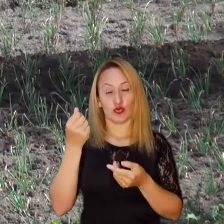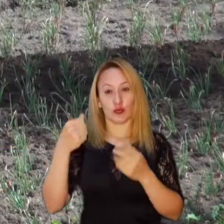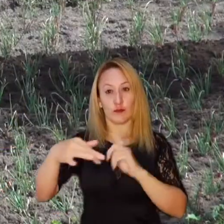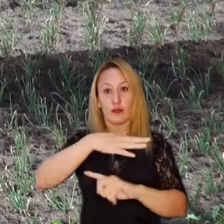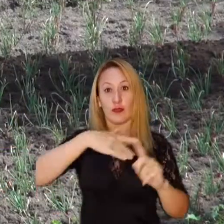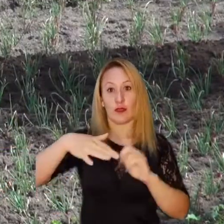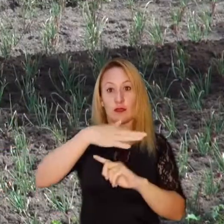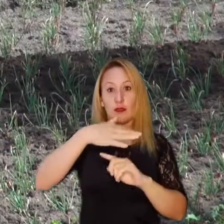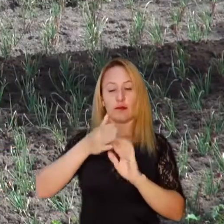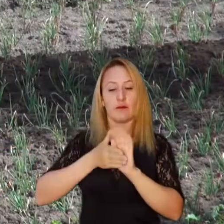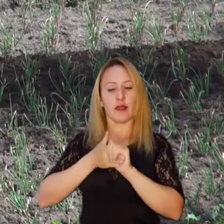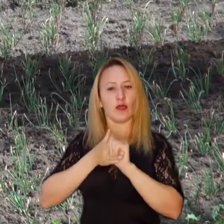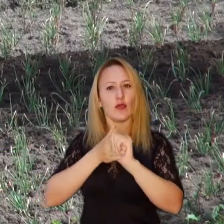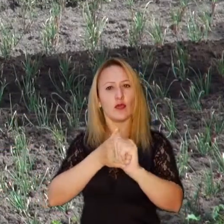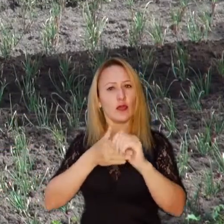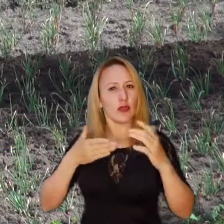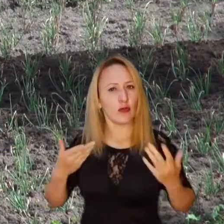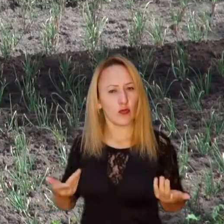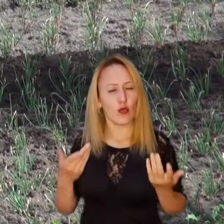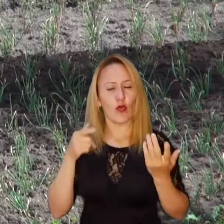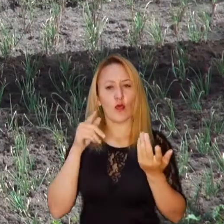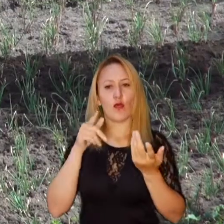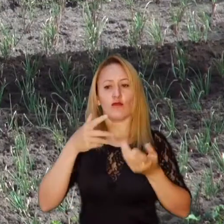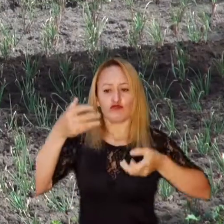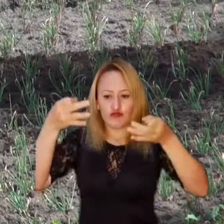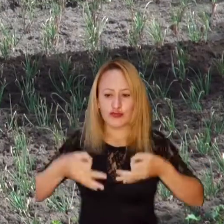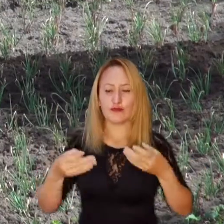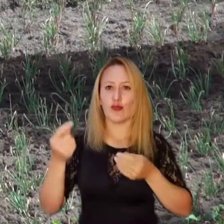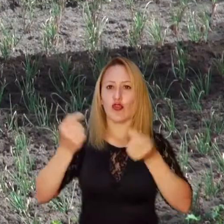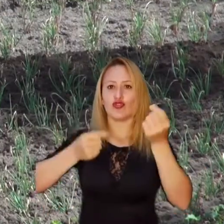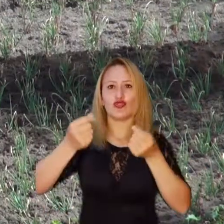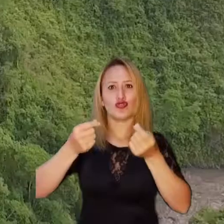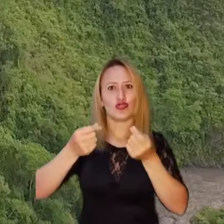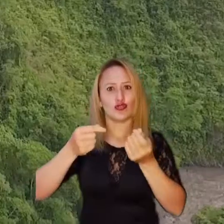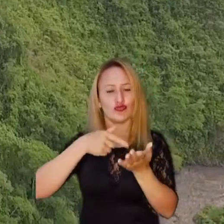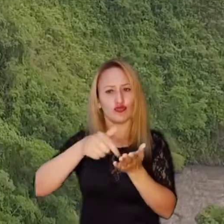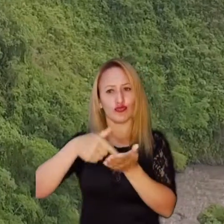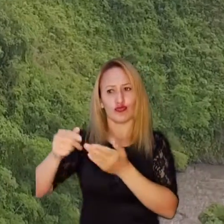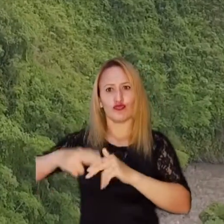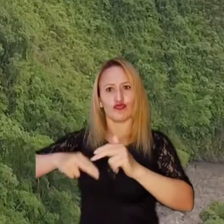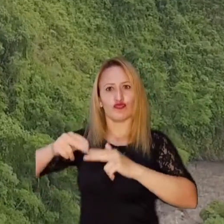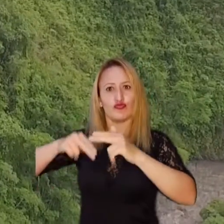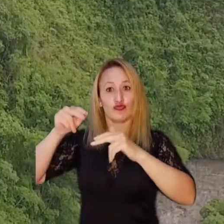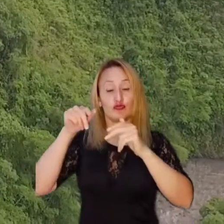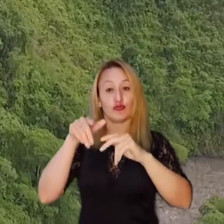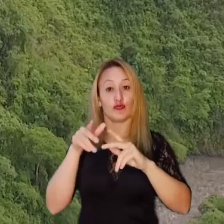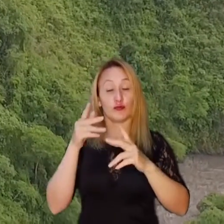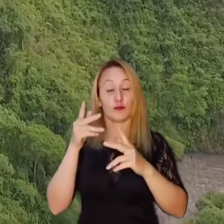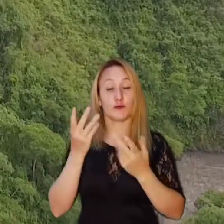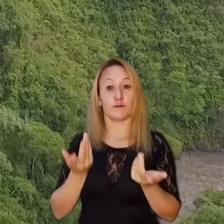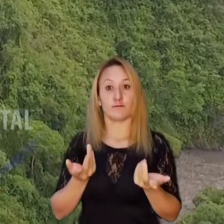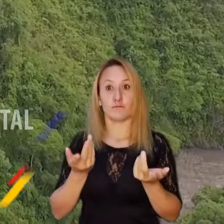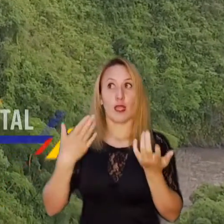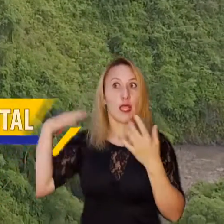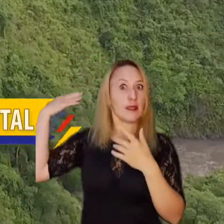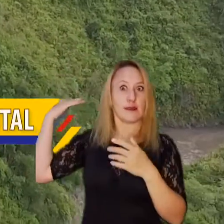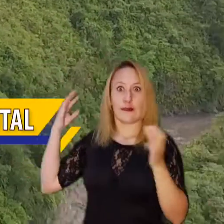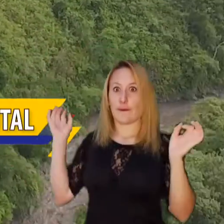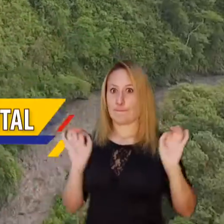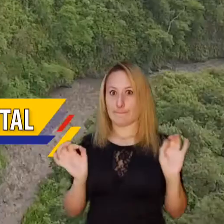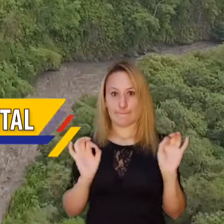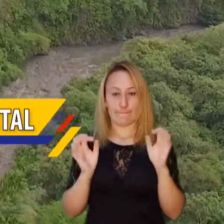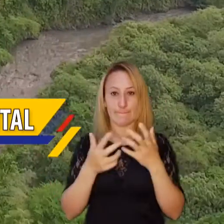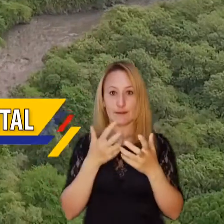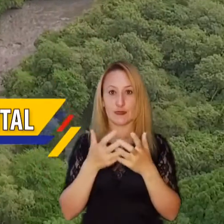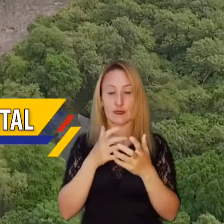Ambientales, con la cual se establece una metodología para hacer la valoración de los costos reales a las obras del sector, sistema con el que no